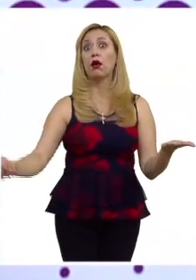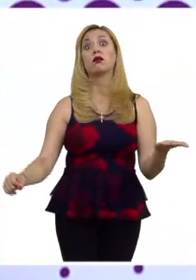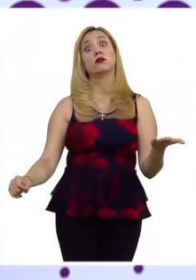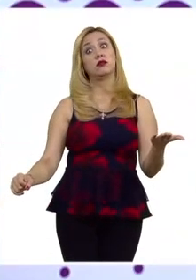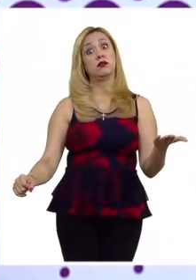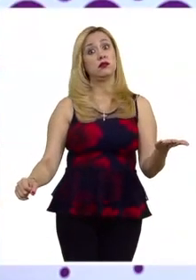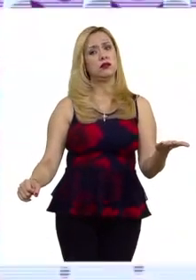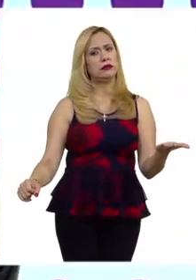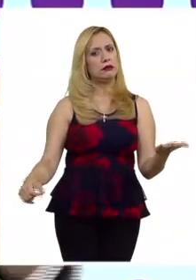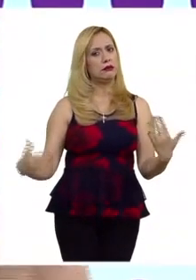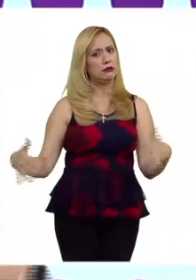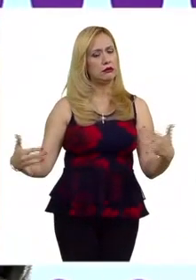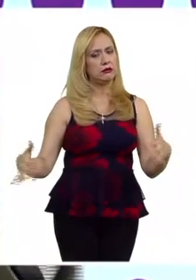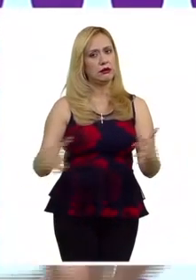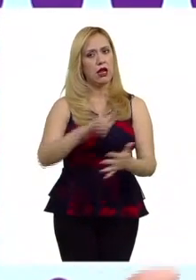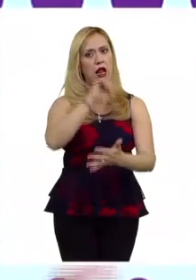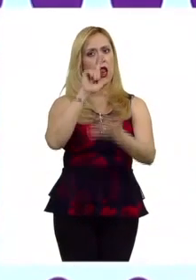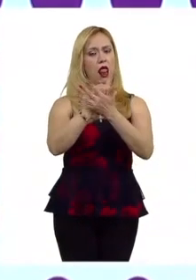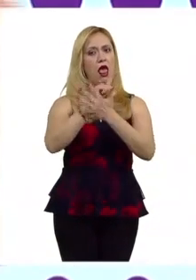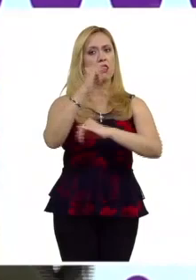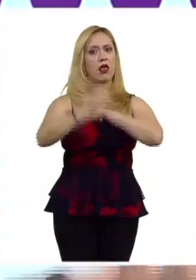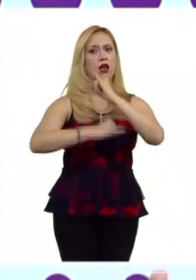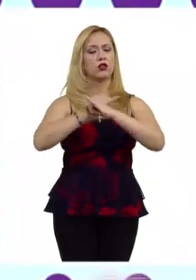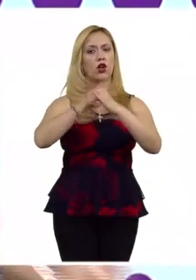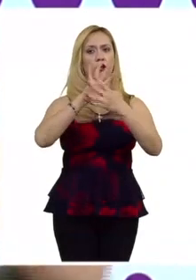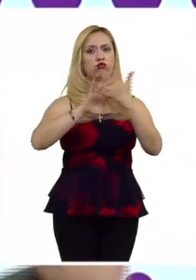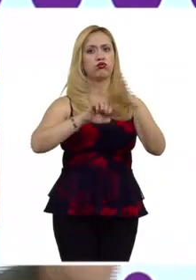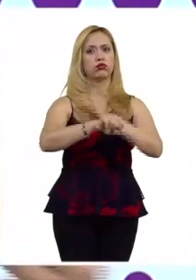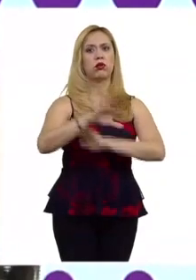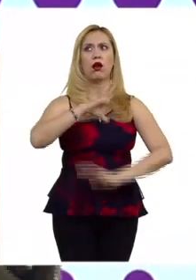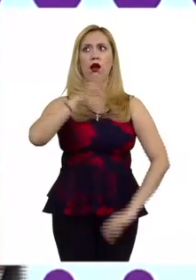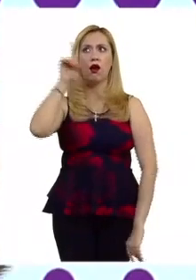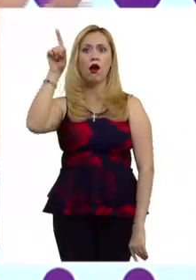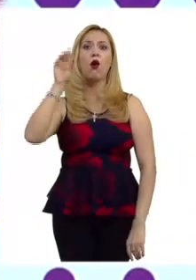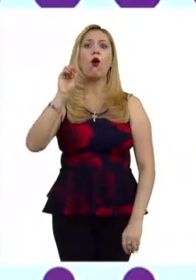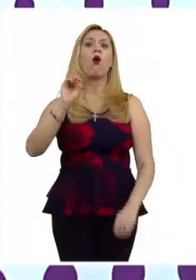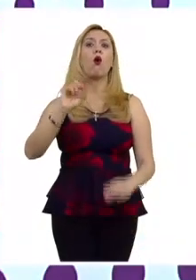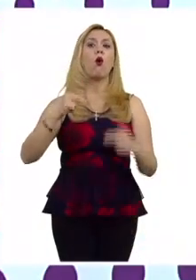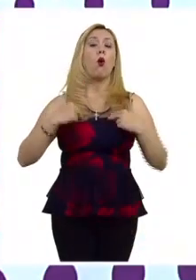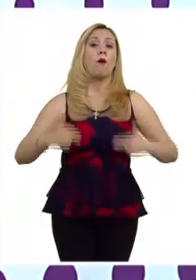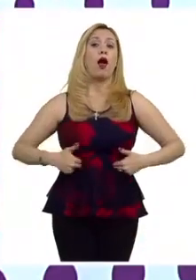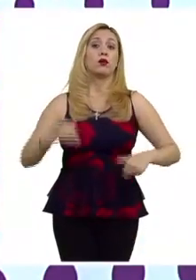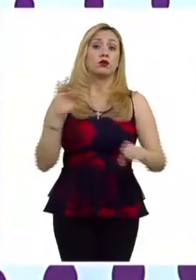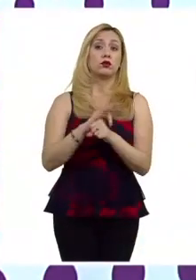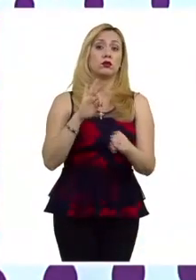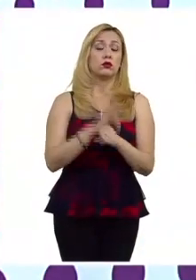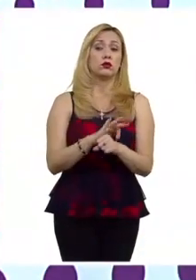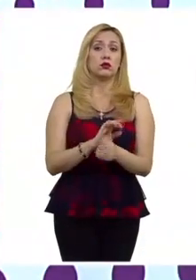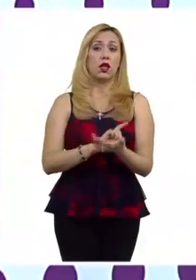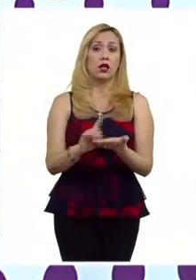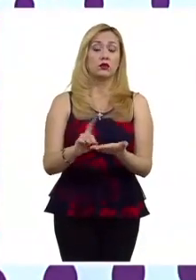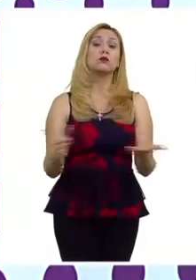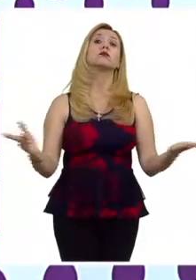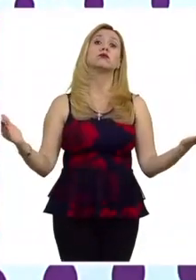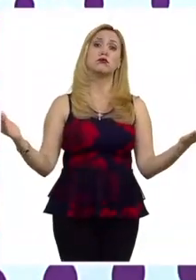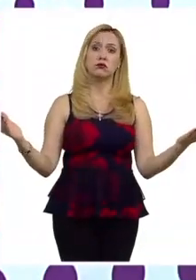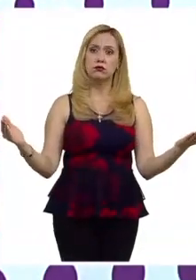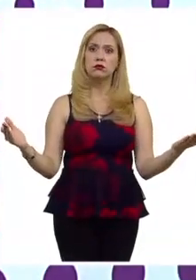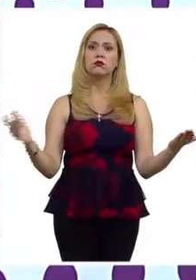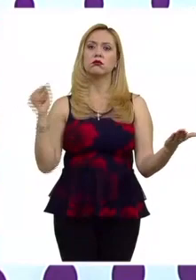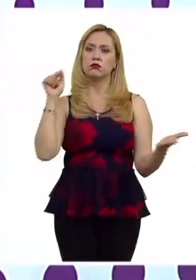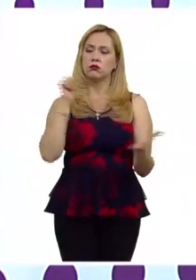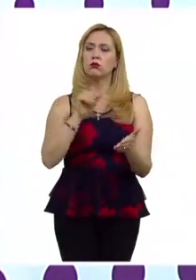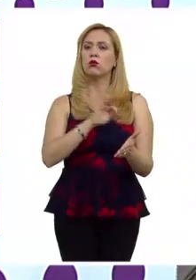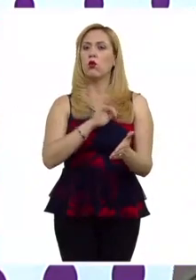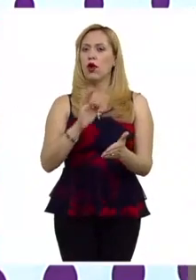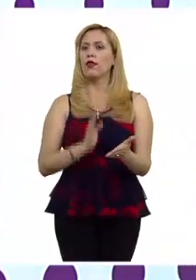relevantes en términos del derecho penal internacional o del derecho internacional humanitario donde el derecho penal de cierta manera podría jugar un papel